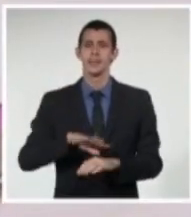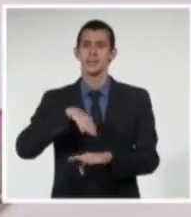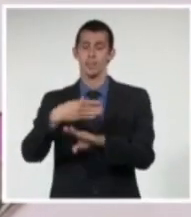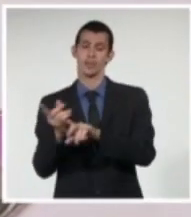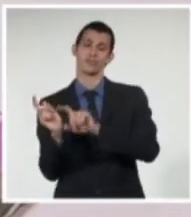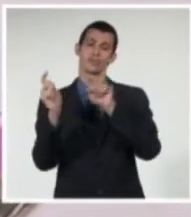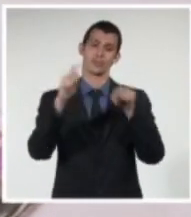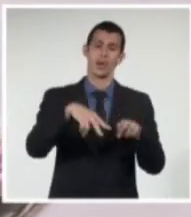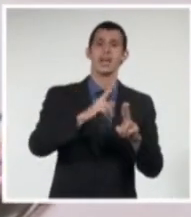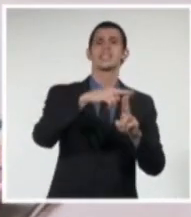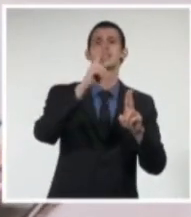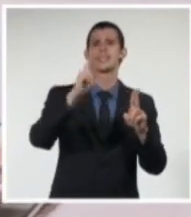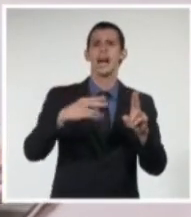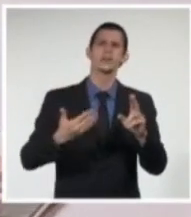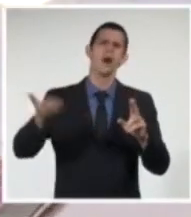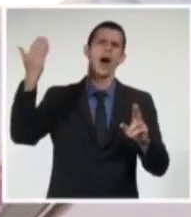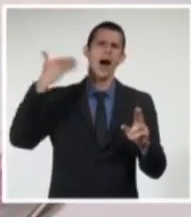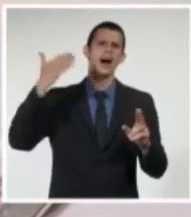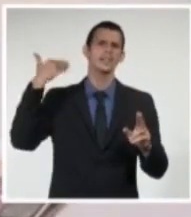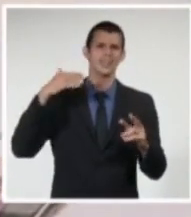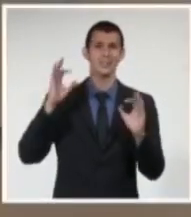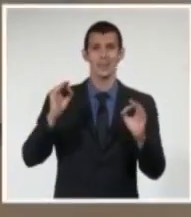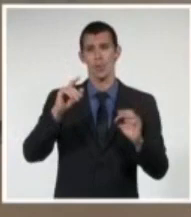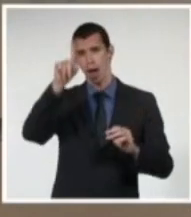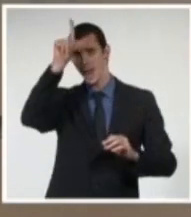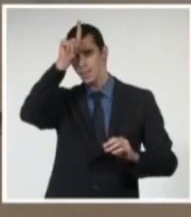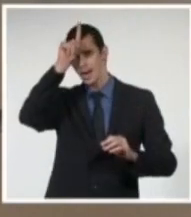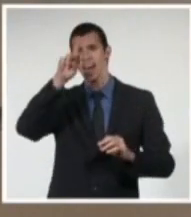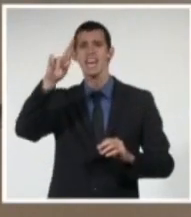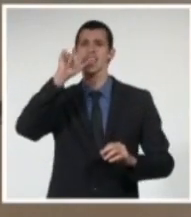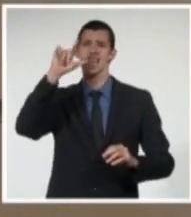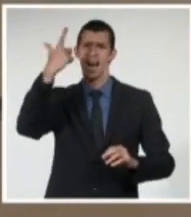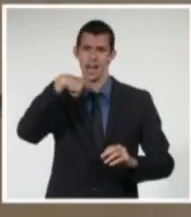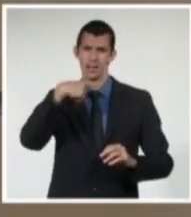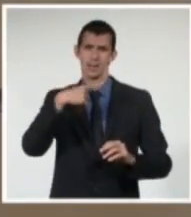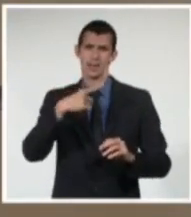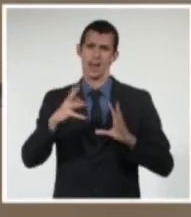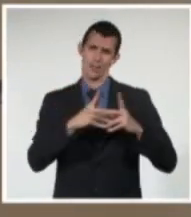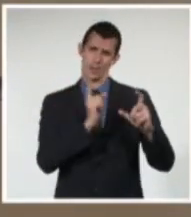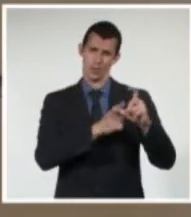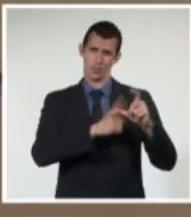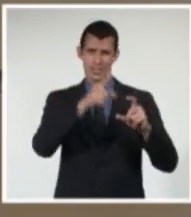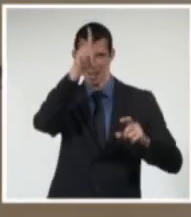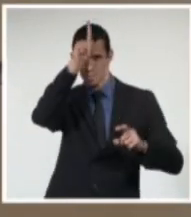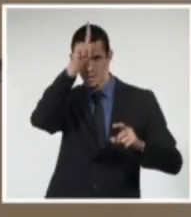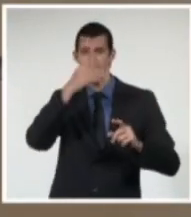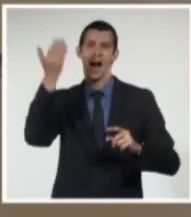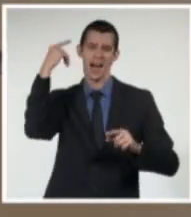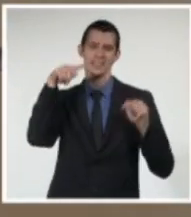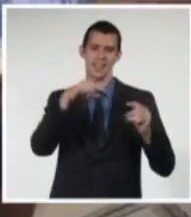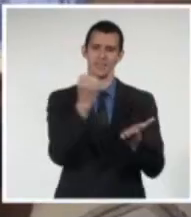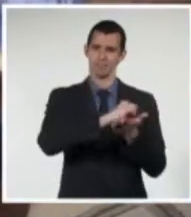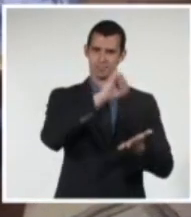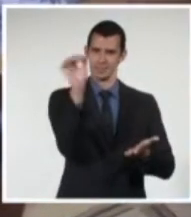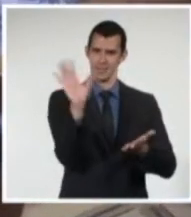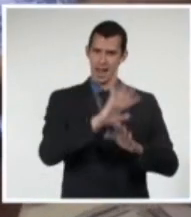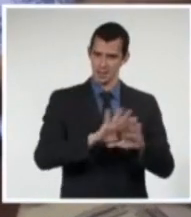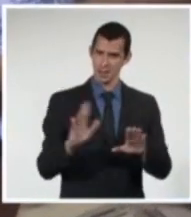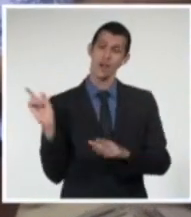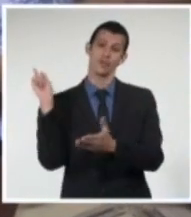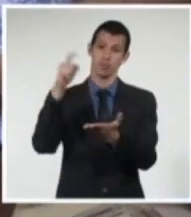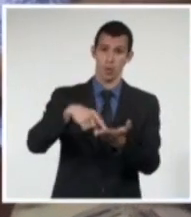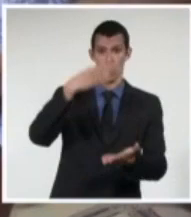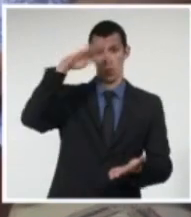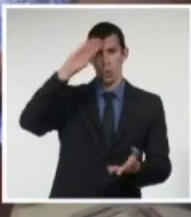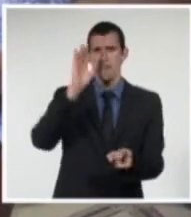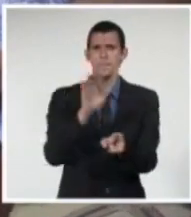formación en la entonces República Democrática Alemana. En la década del 60, comienza su carrera como artista aficionado en el teatro,